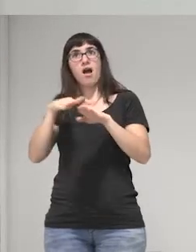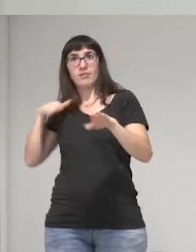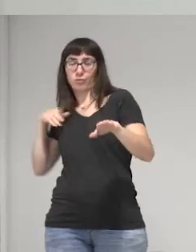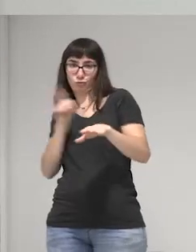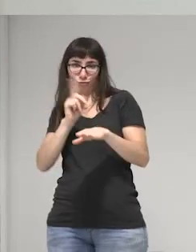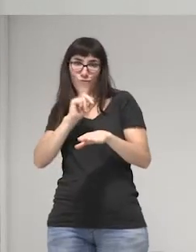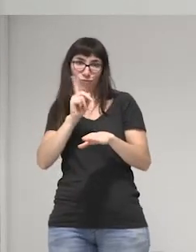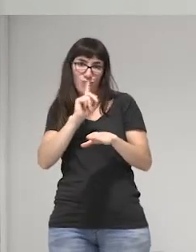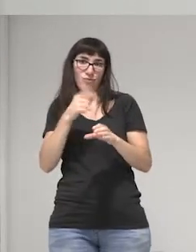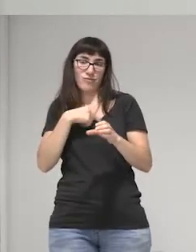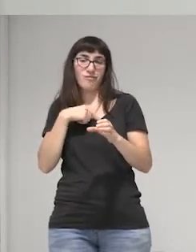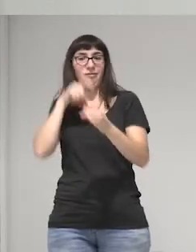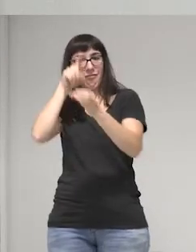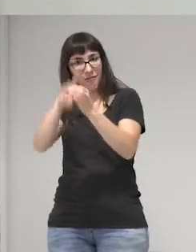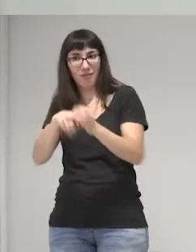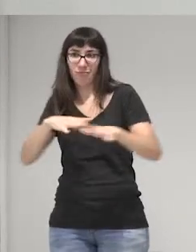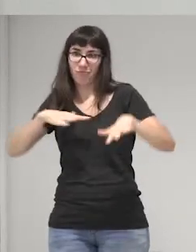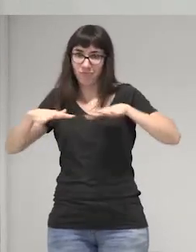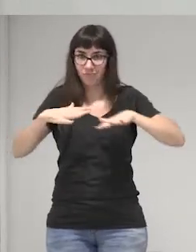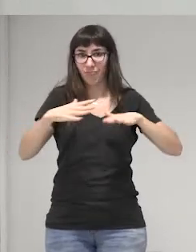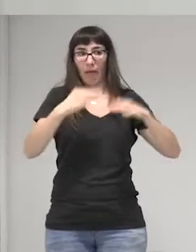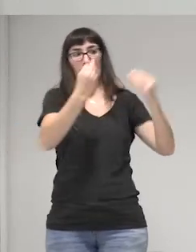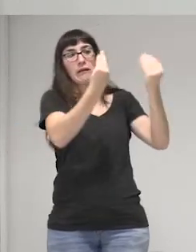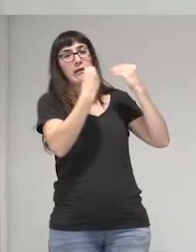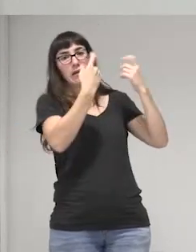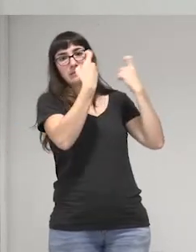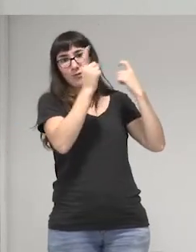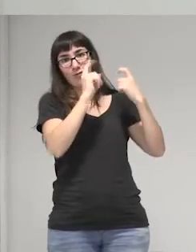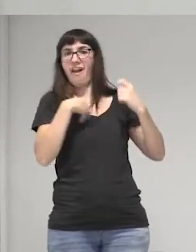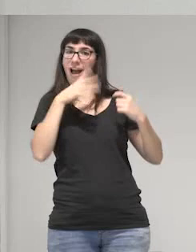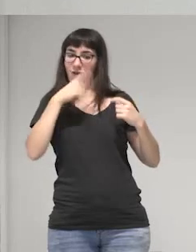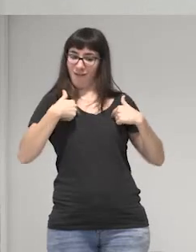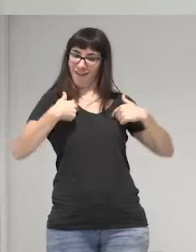esperando que me enseñaran ahora les enseño yo